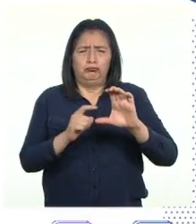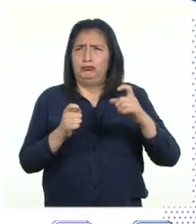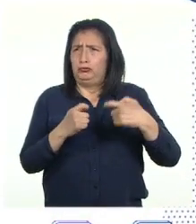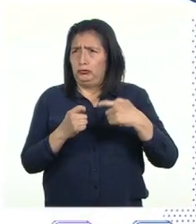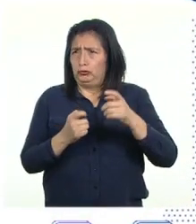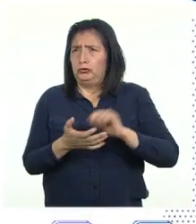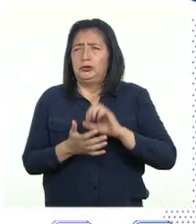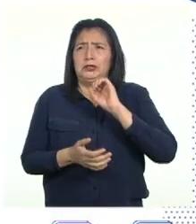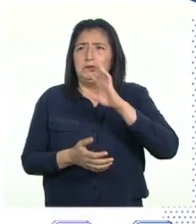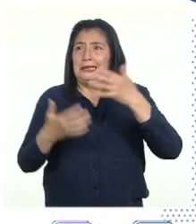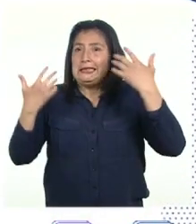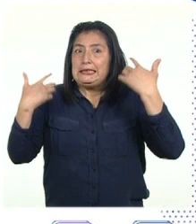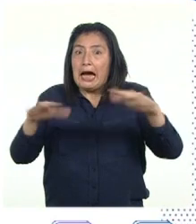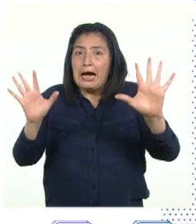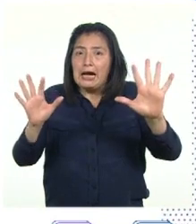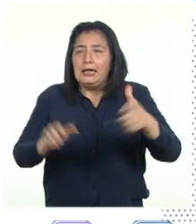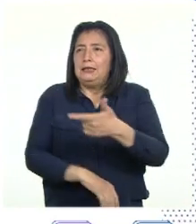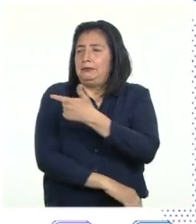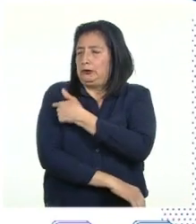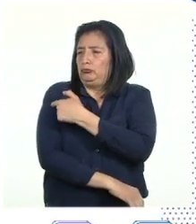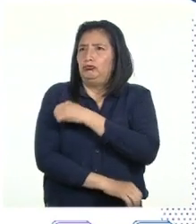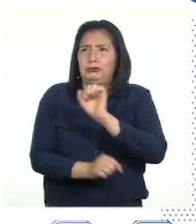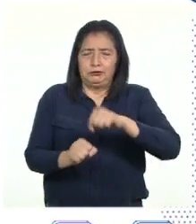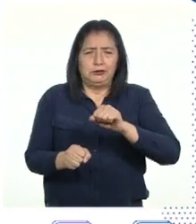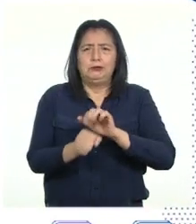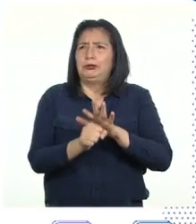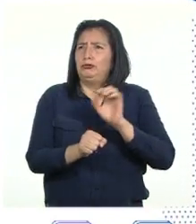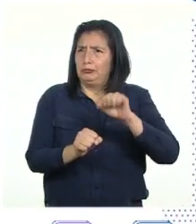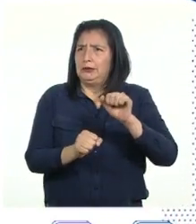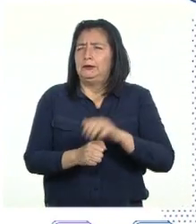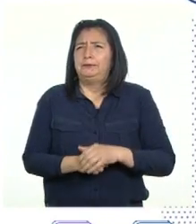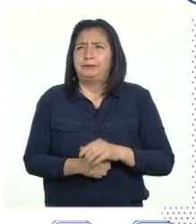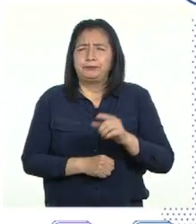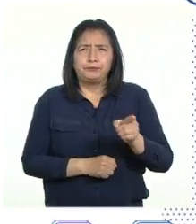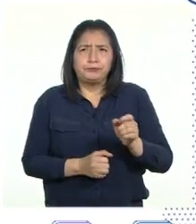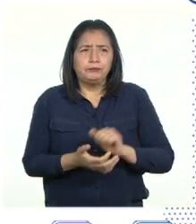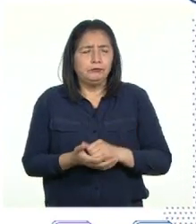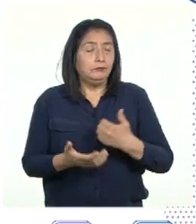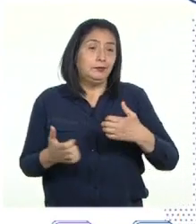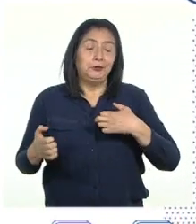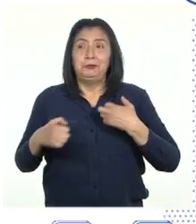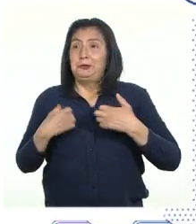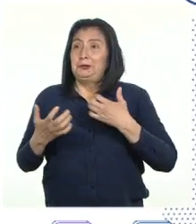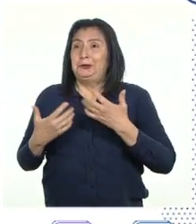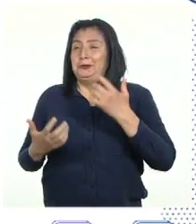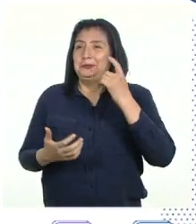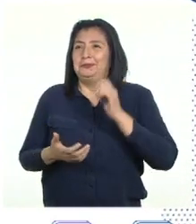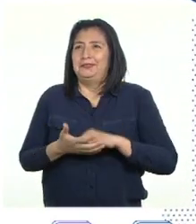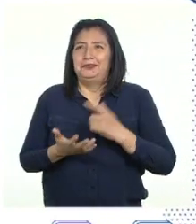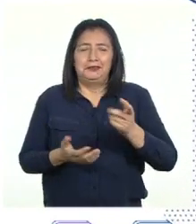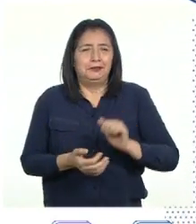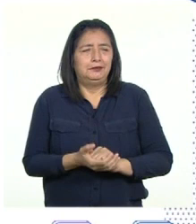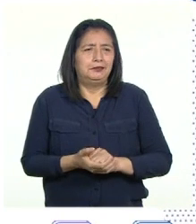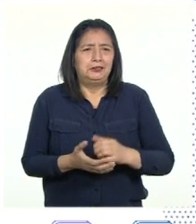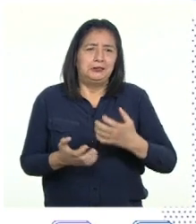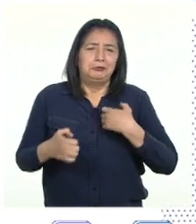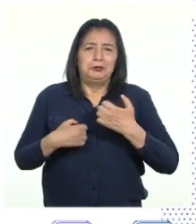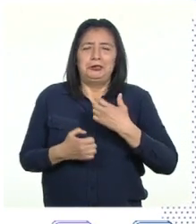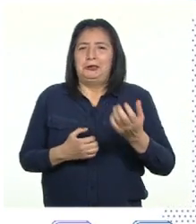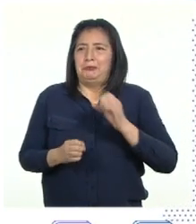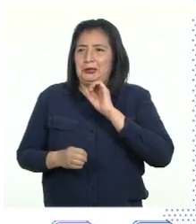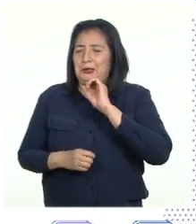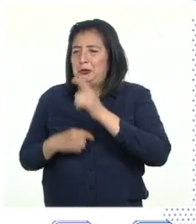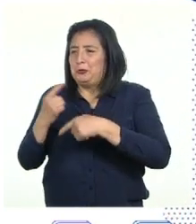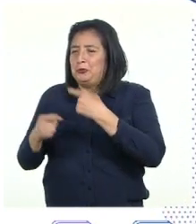que decía que ya había llegado la vacuna del coronavirus Ella se emocionó mucho cuando lo leyó y emocionada nos contó la